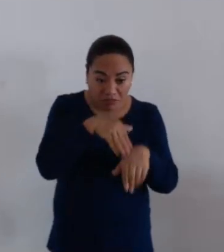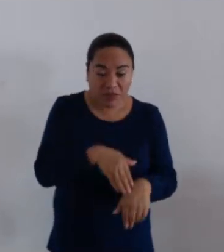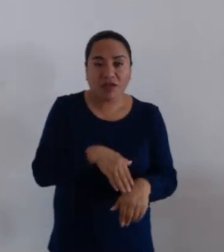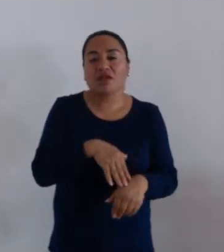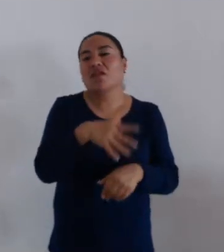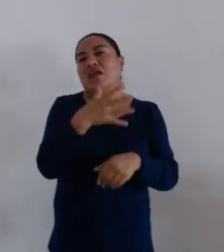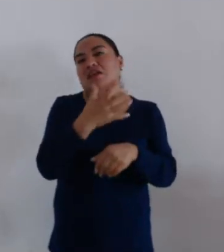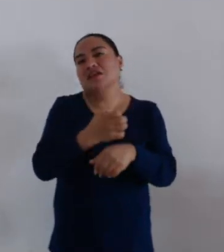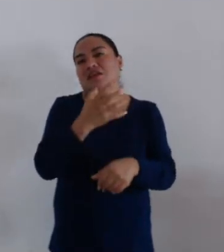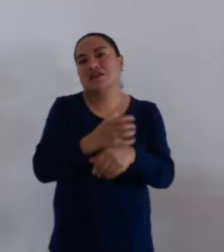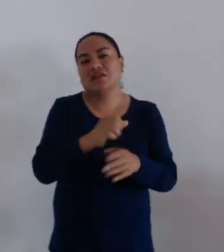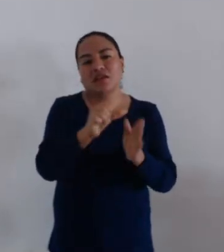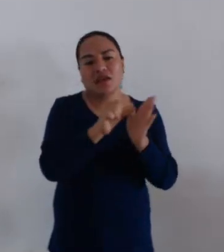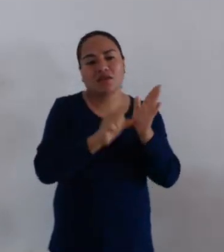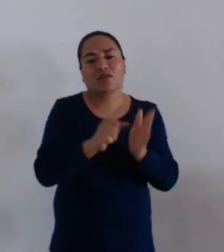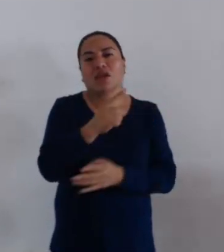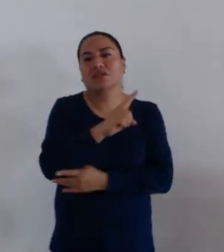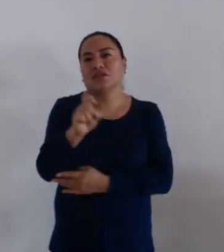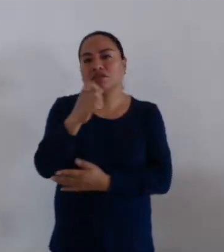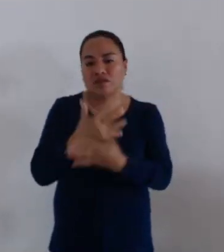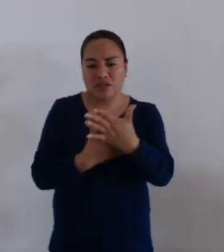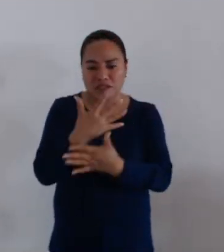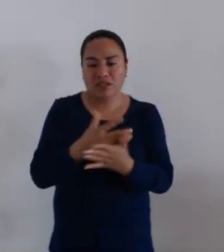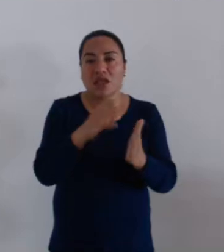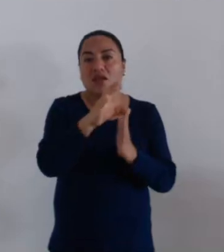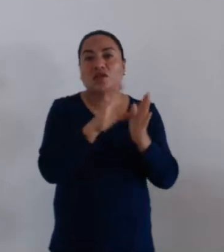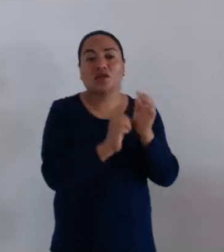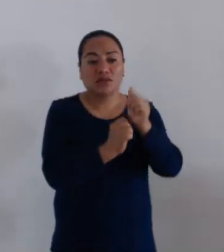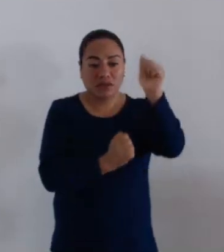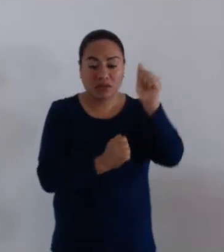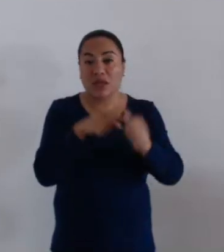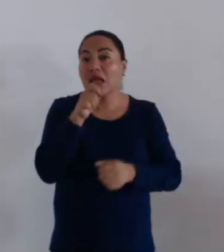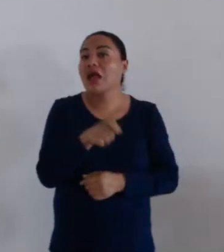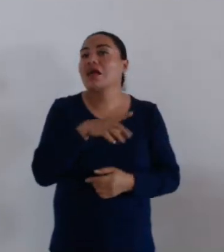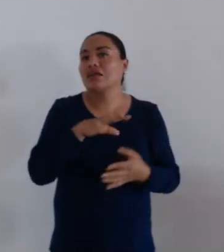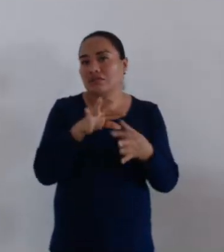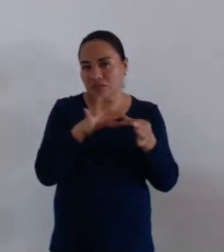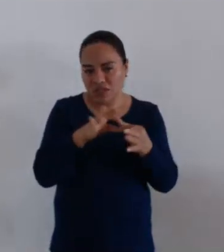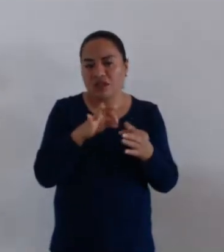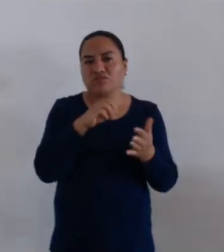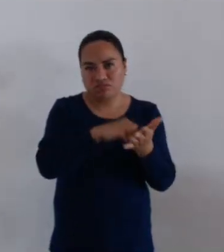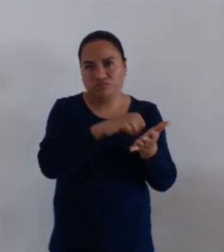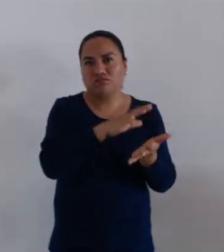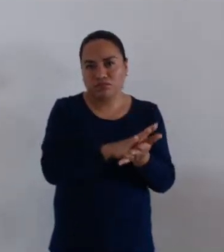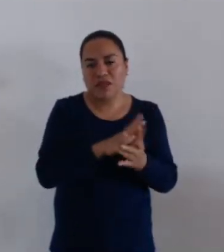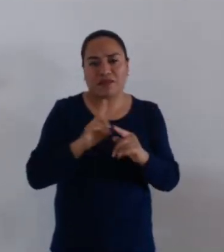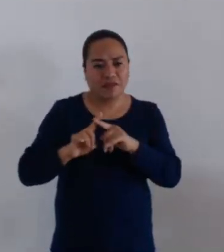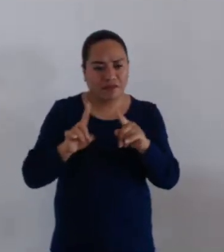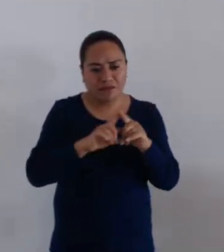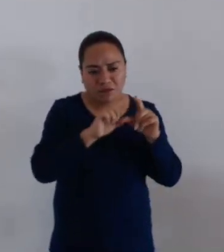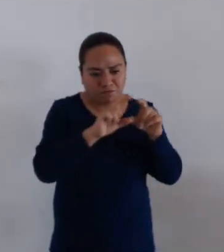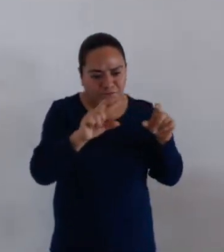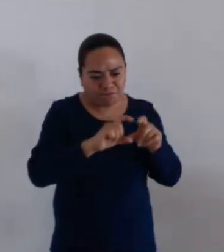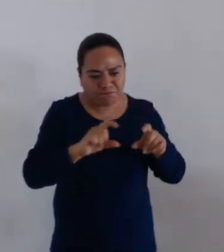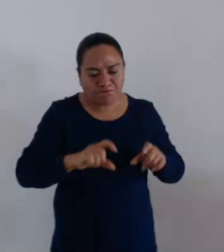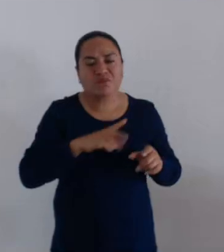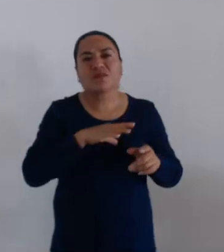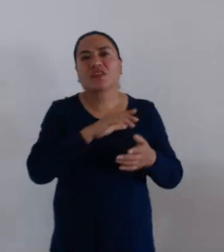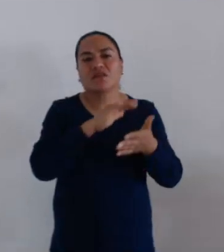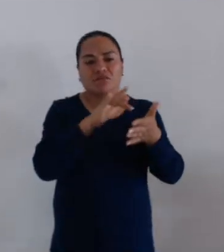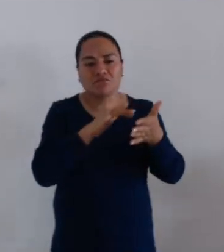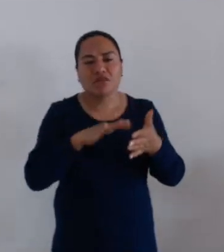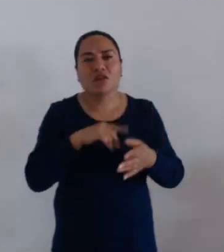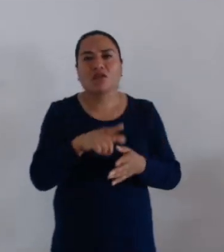quinta del artículo 115 constitucional, que determina en diversas fracciones las atribuciones de